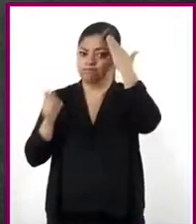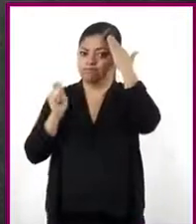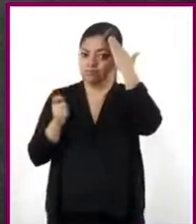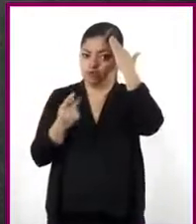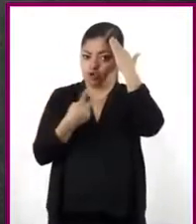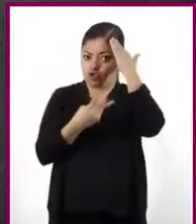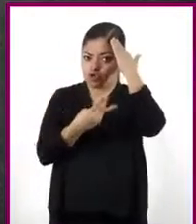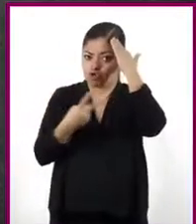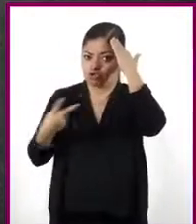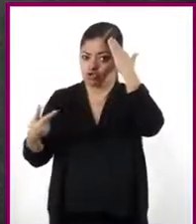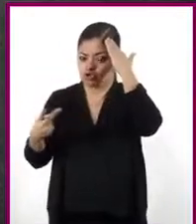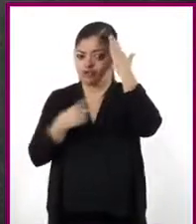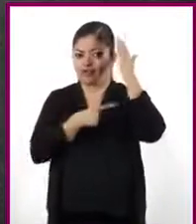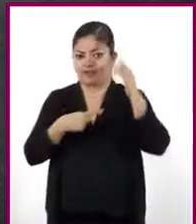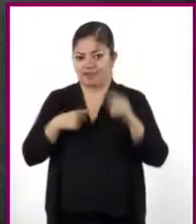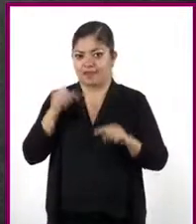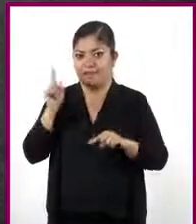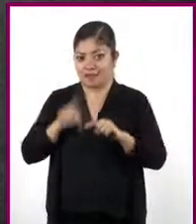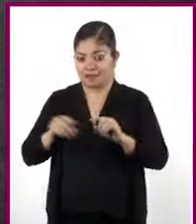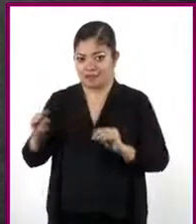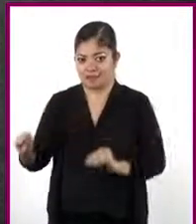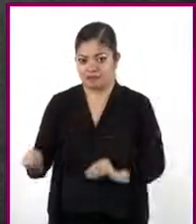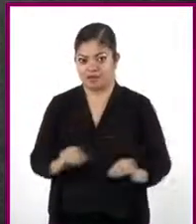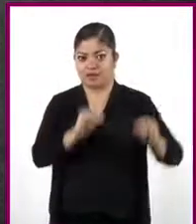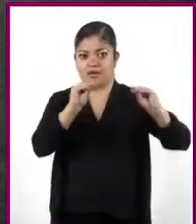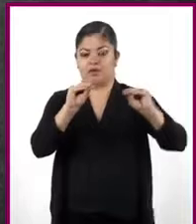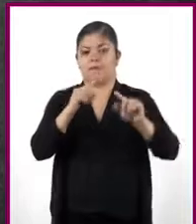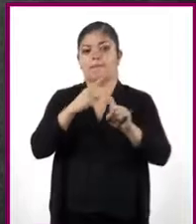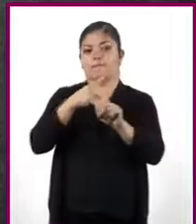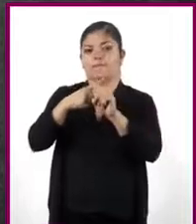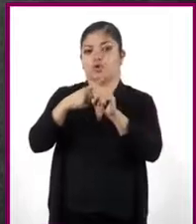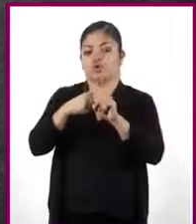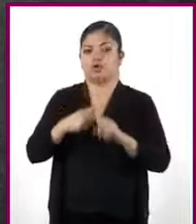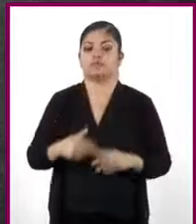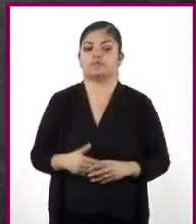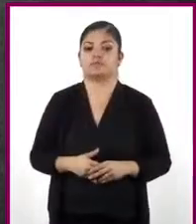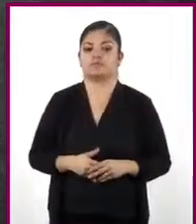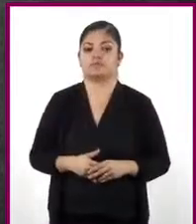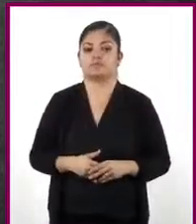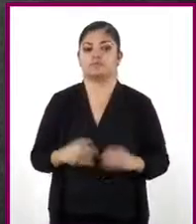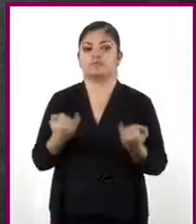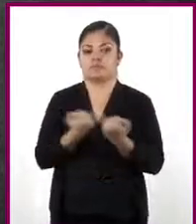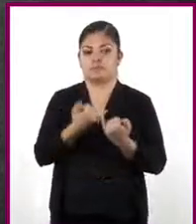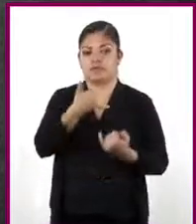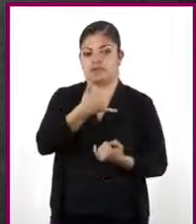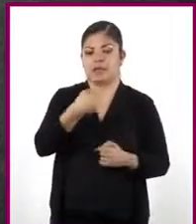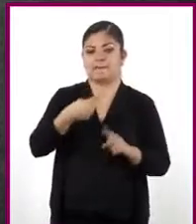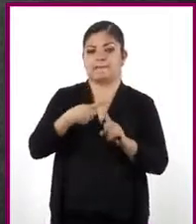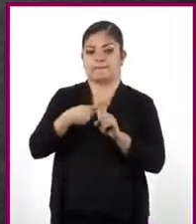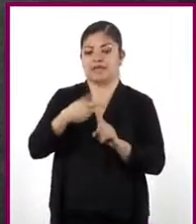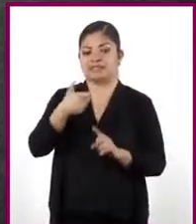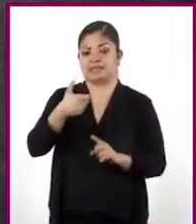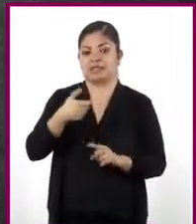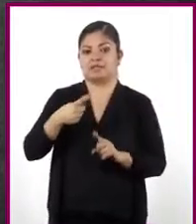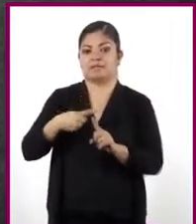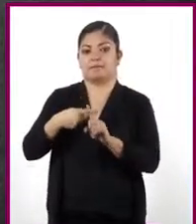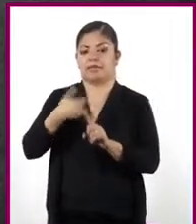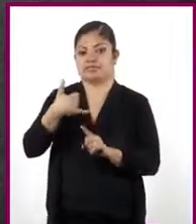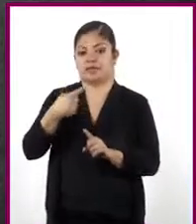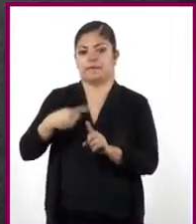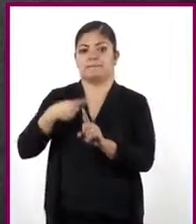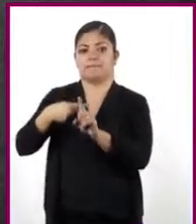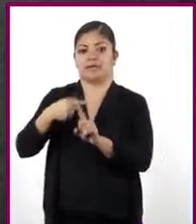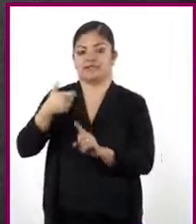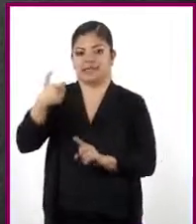para eliminarlo, multiplicamos ambos lados por 2. Como la expresión Y más X más Y más X